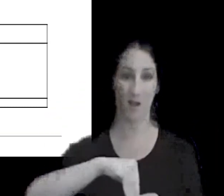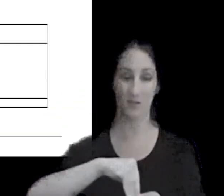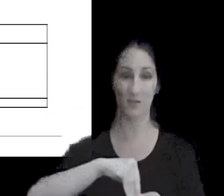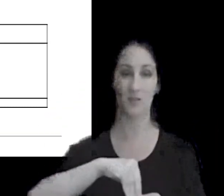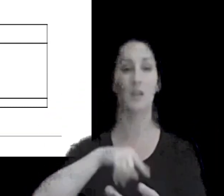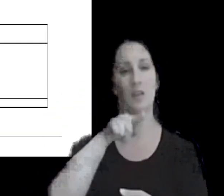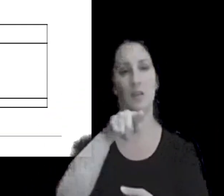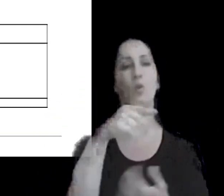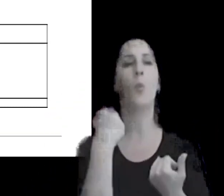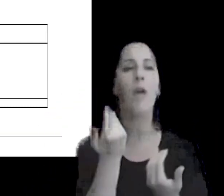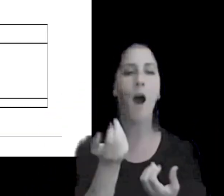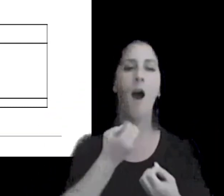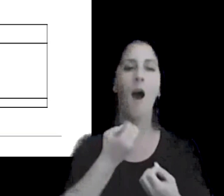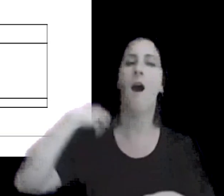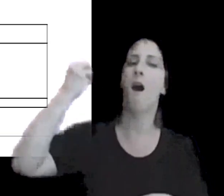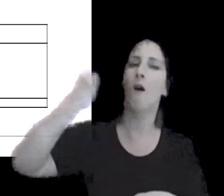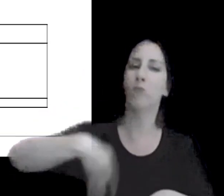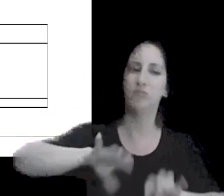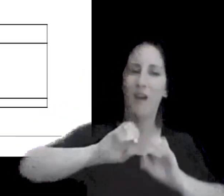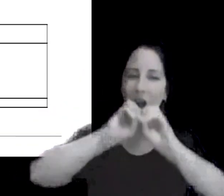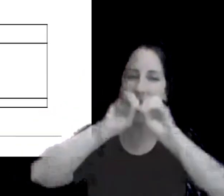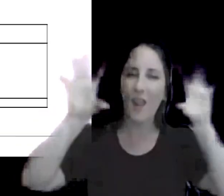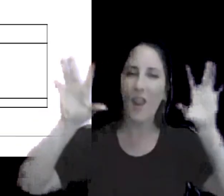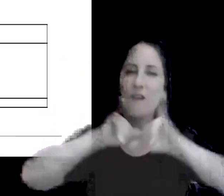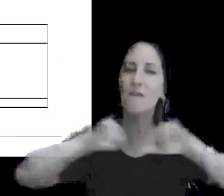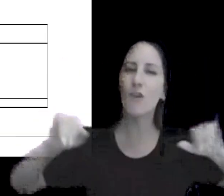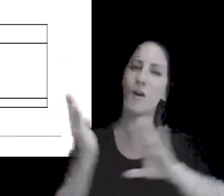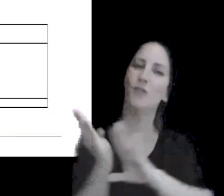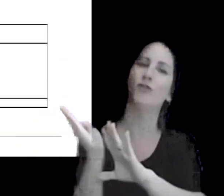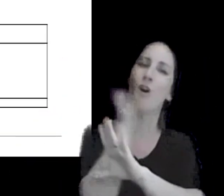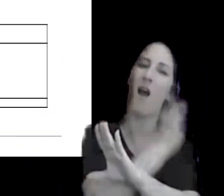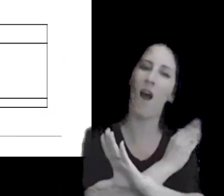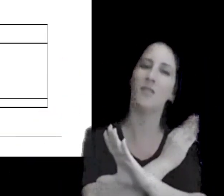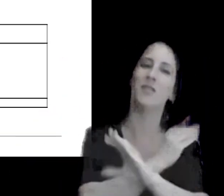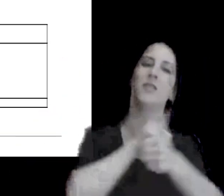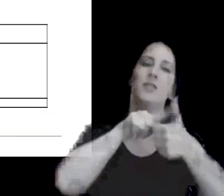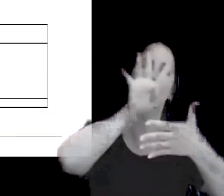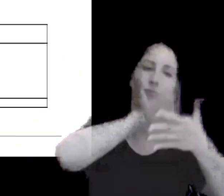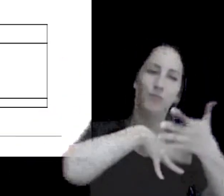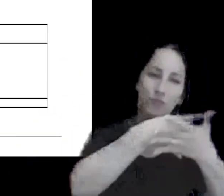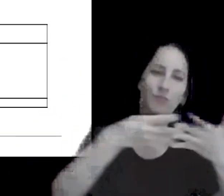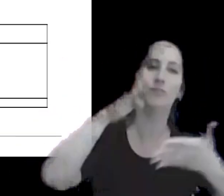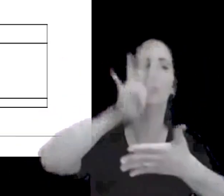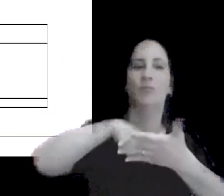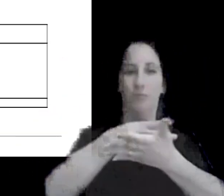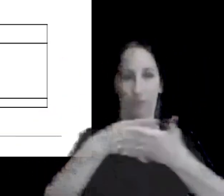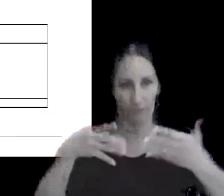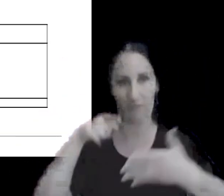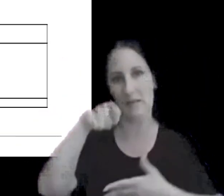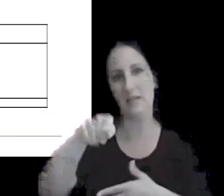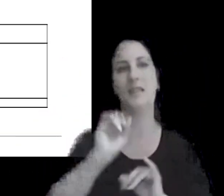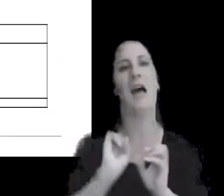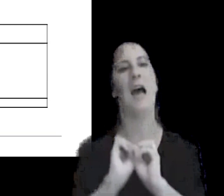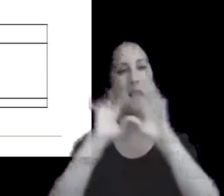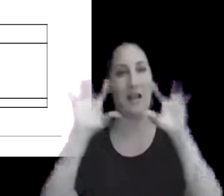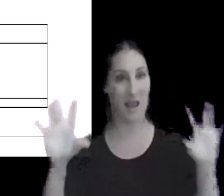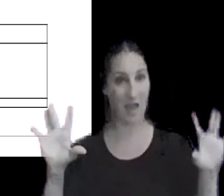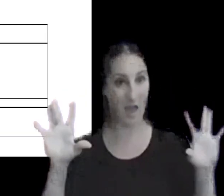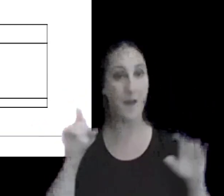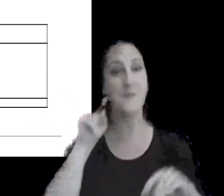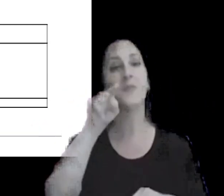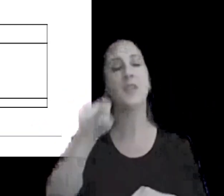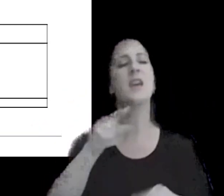permita clarificar la información expuesta en las plantillas anteriores este es un